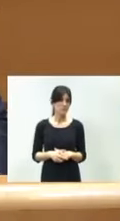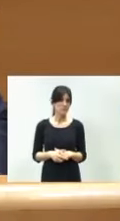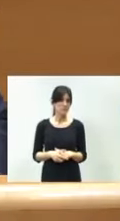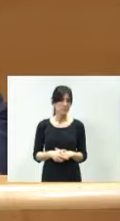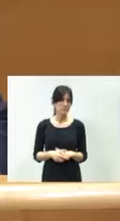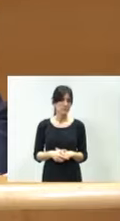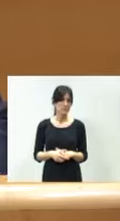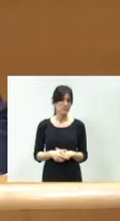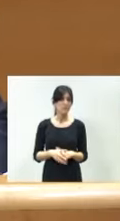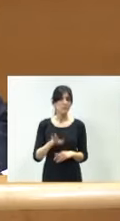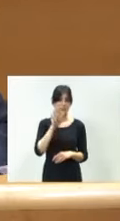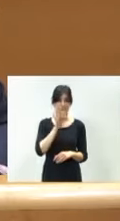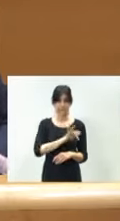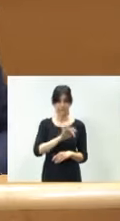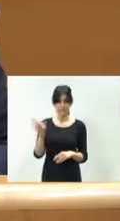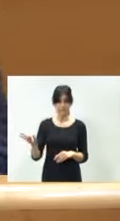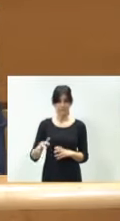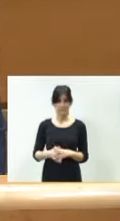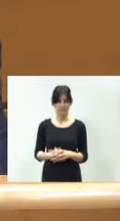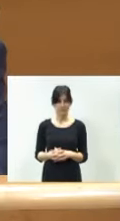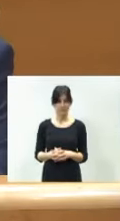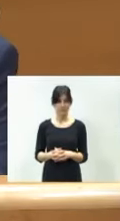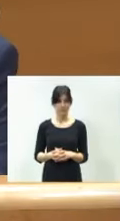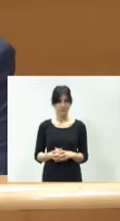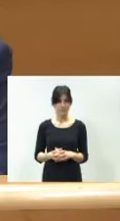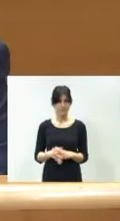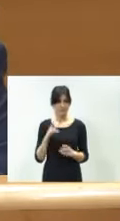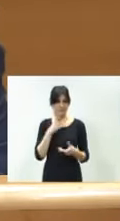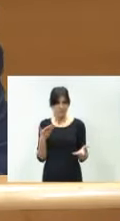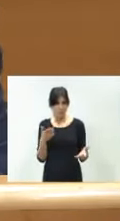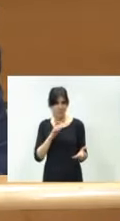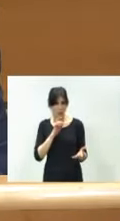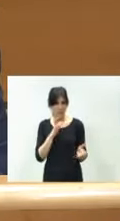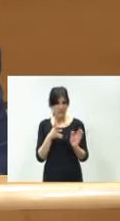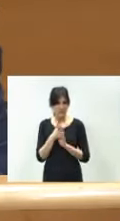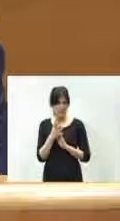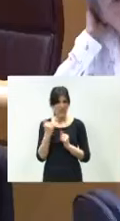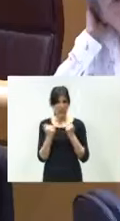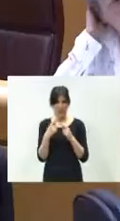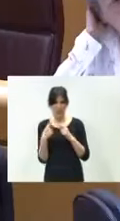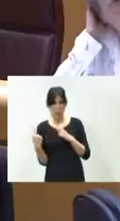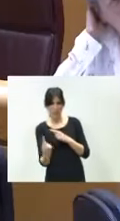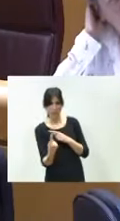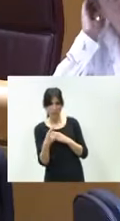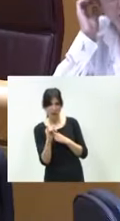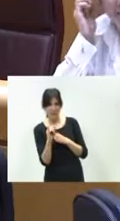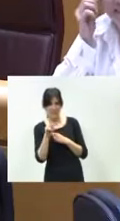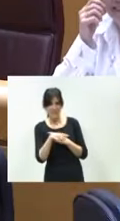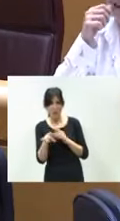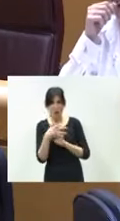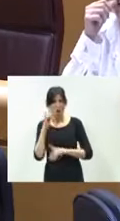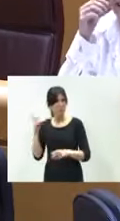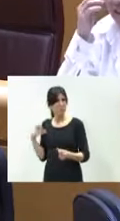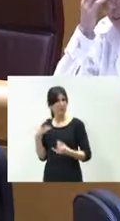Señor ministro, tiene la palabra. ¿Pero en qué quedamos? ¿No había circunvalación en Aranda o sí había y la inauguró la señora